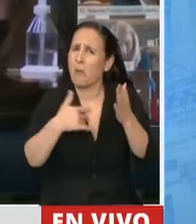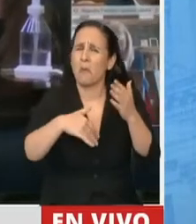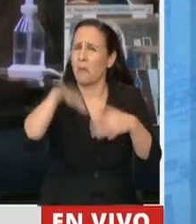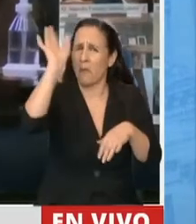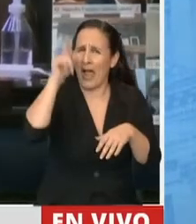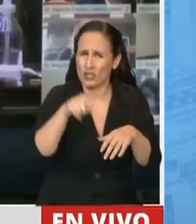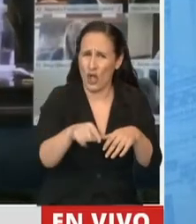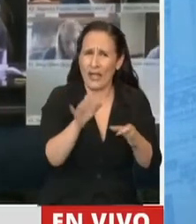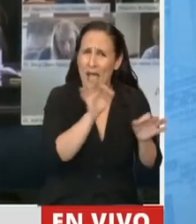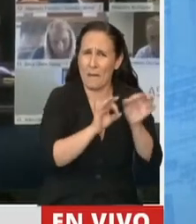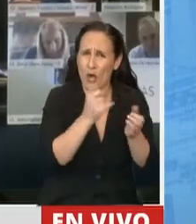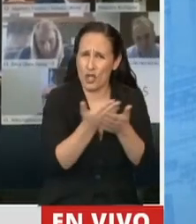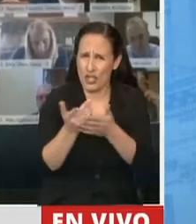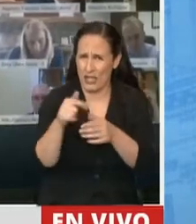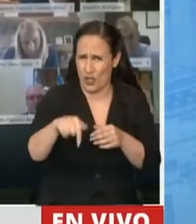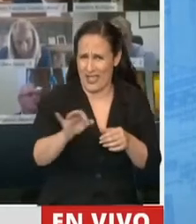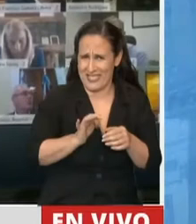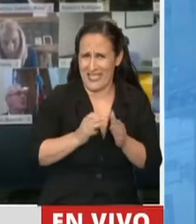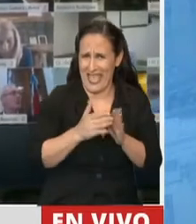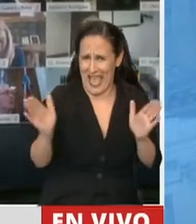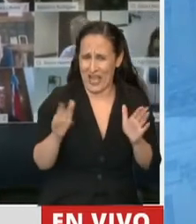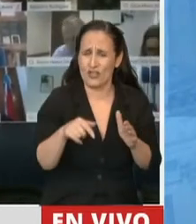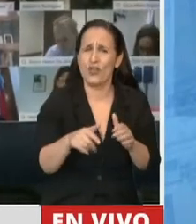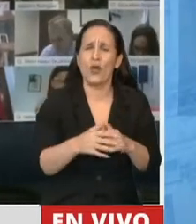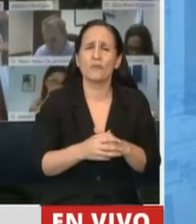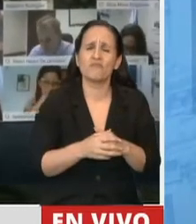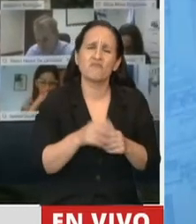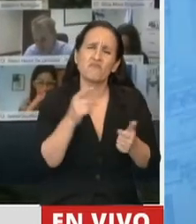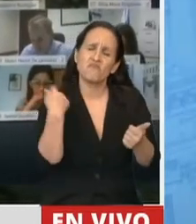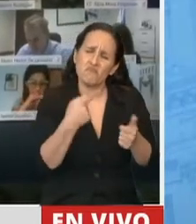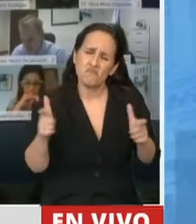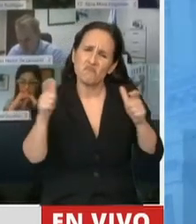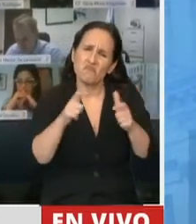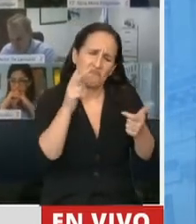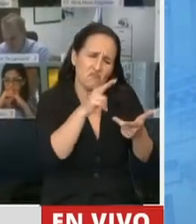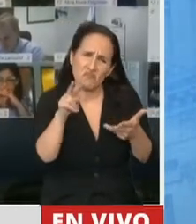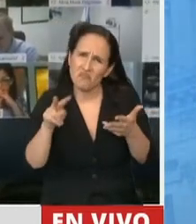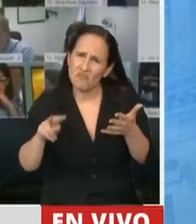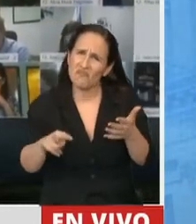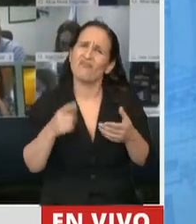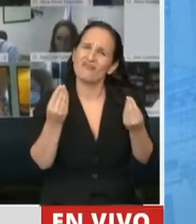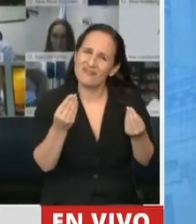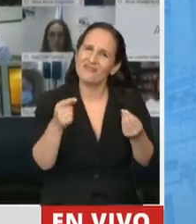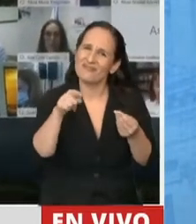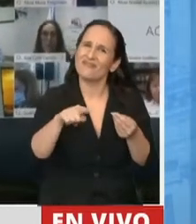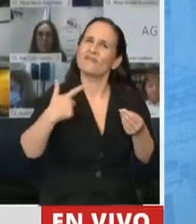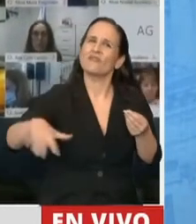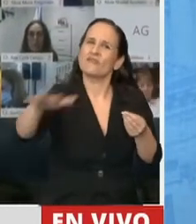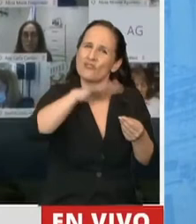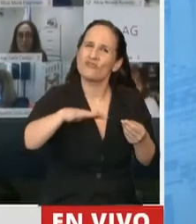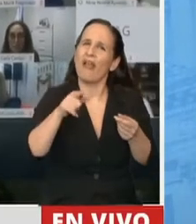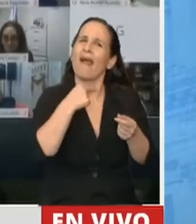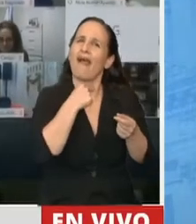más inmensa mayoría fueron ingresados este año. Llegamos a la conclusión de que hay un interés social de que este tema se regule